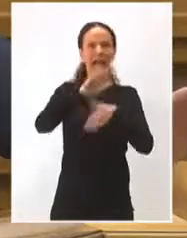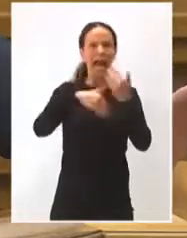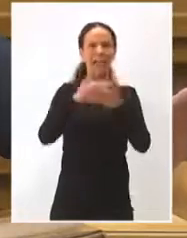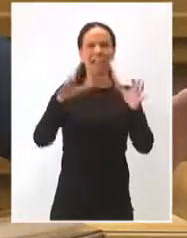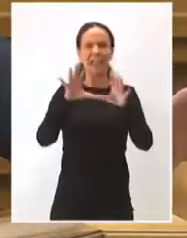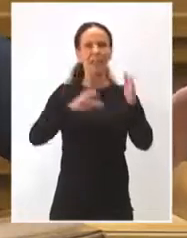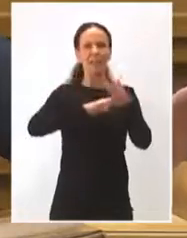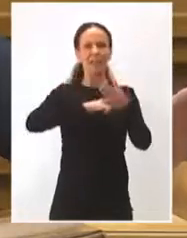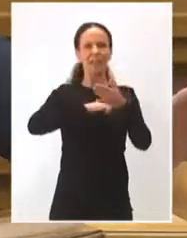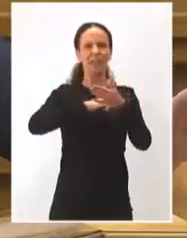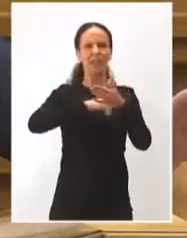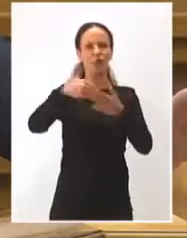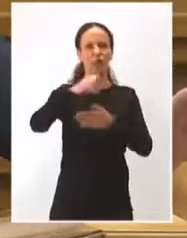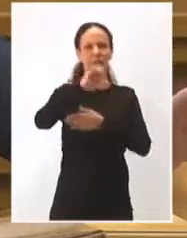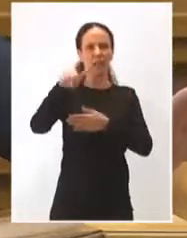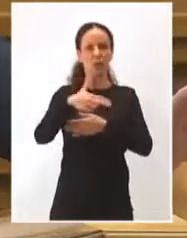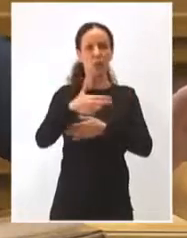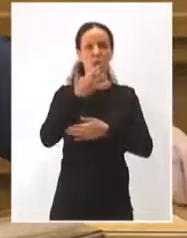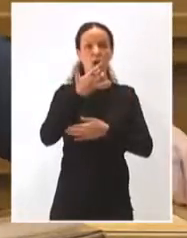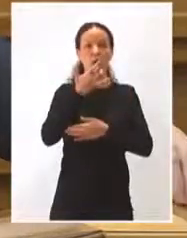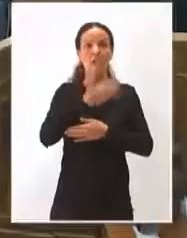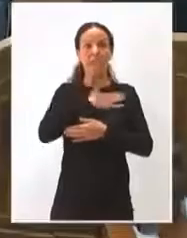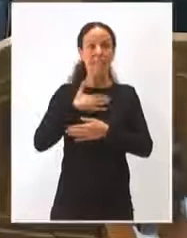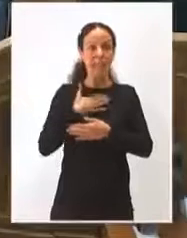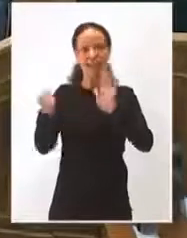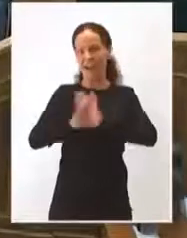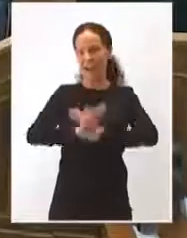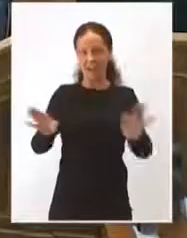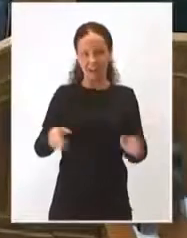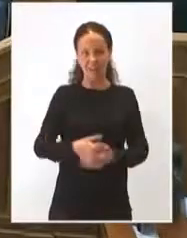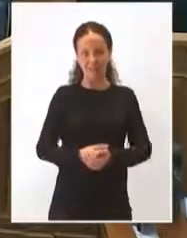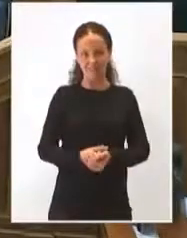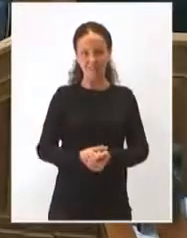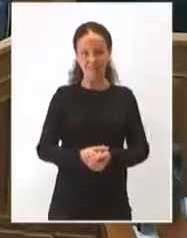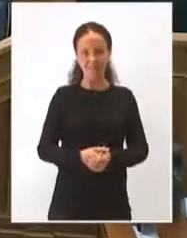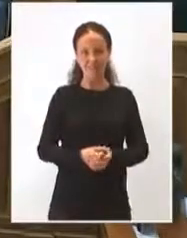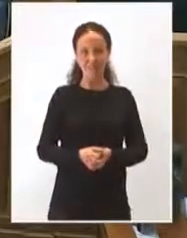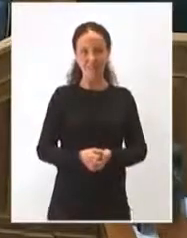todo el mundo, si puede, tiene que intentar tener una instalación de autoconsumo. Y 4